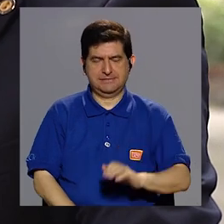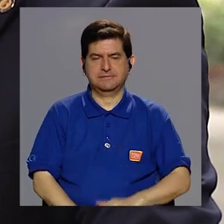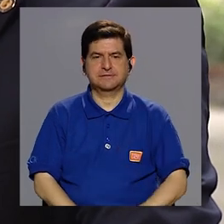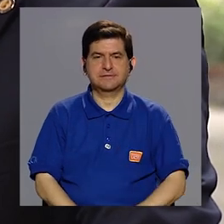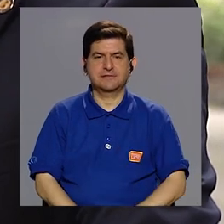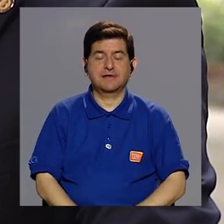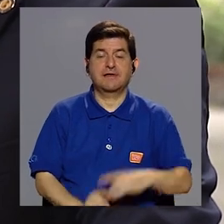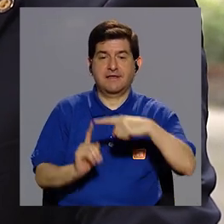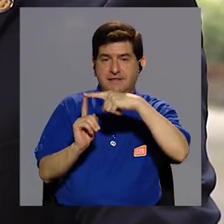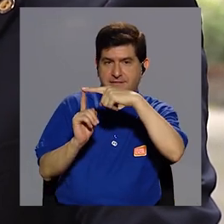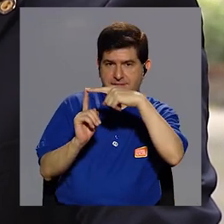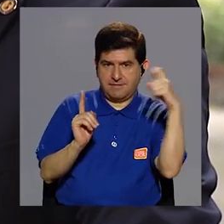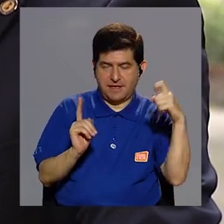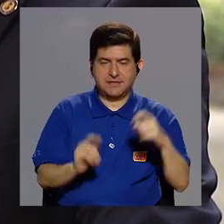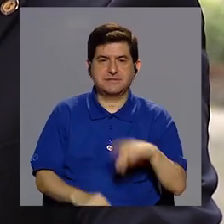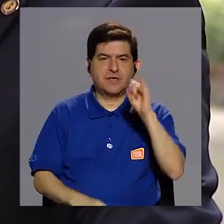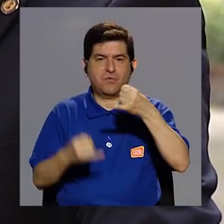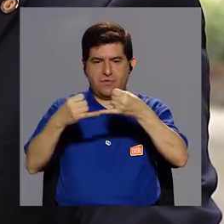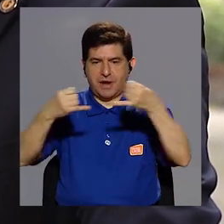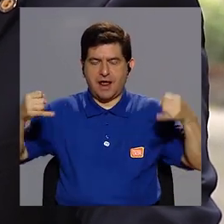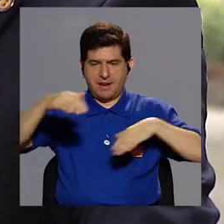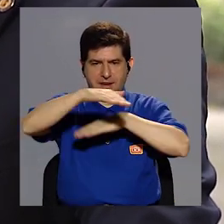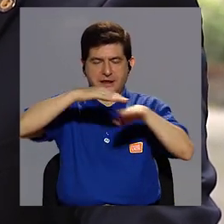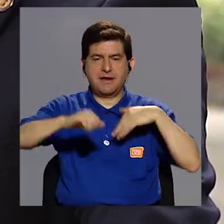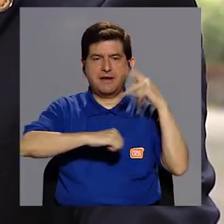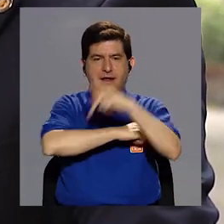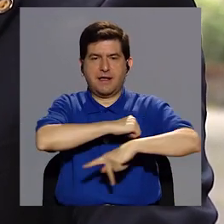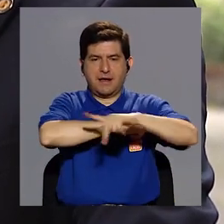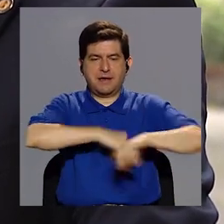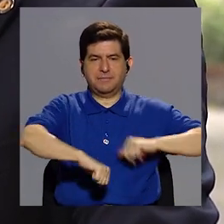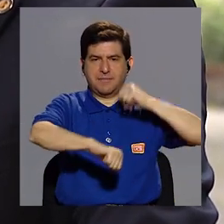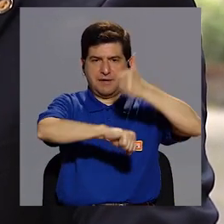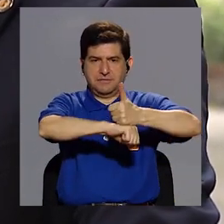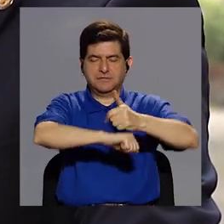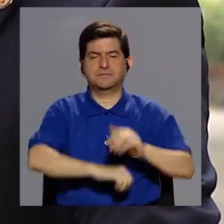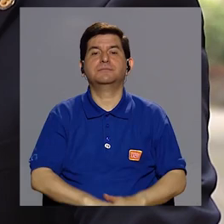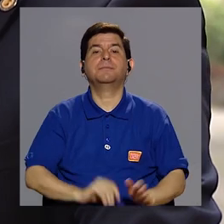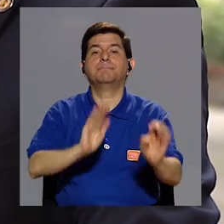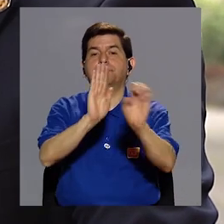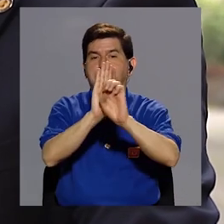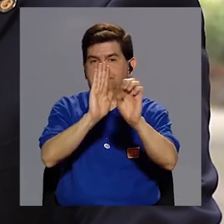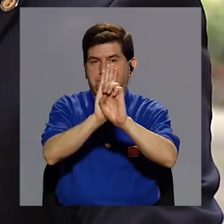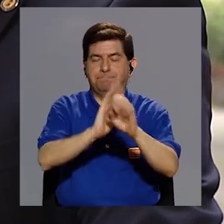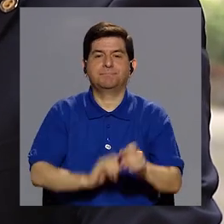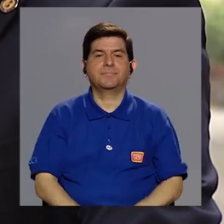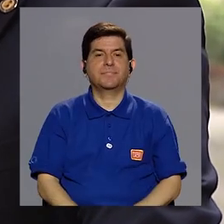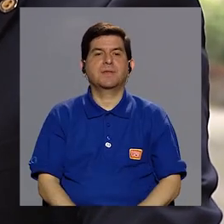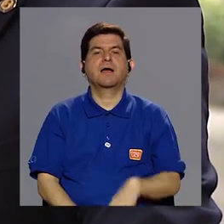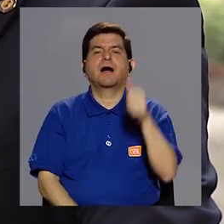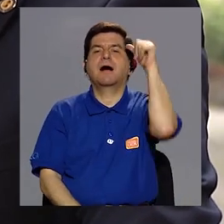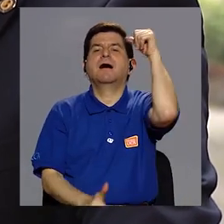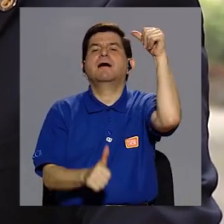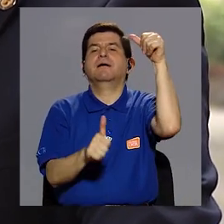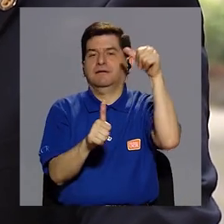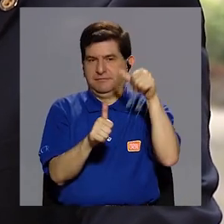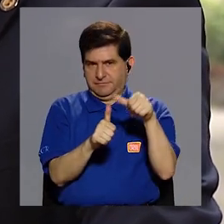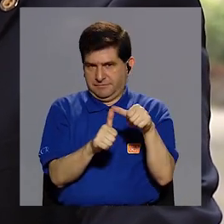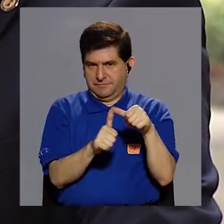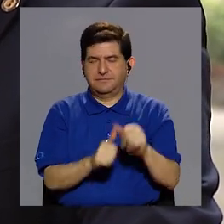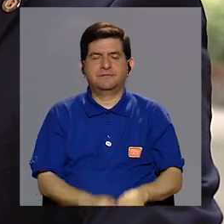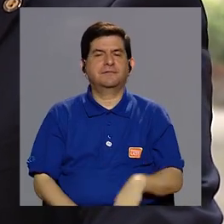partiendo de una línea base que los países establecen. Por ejemplo, si usted recordará,